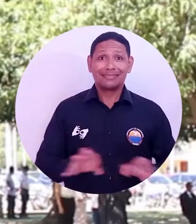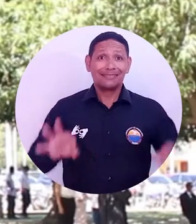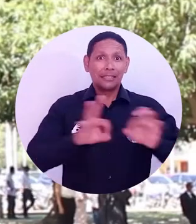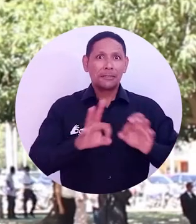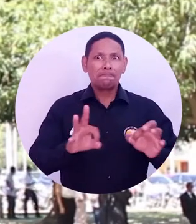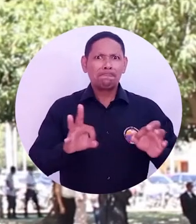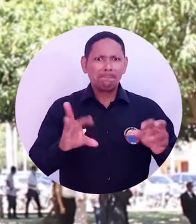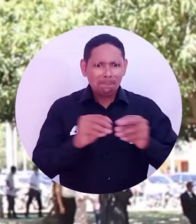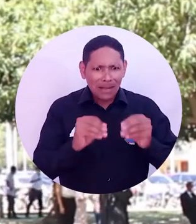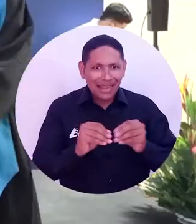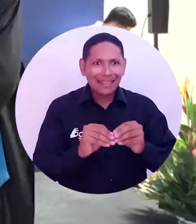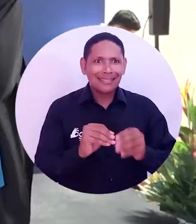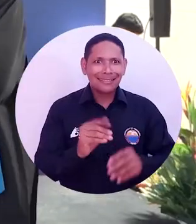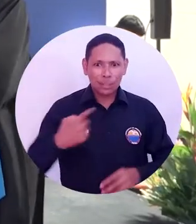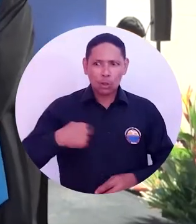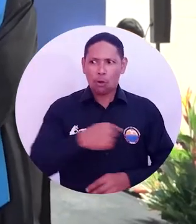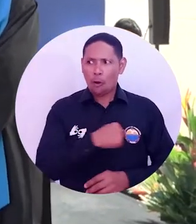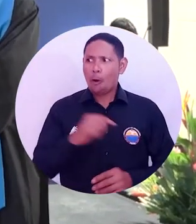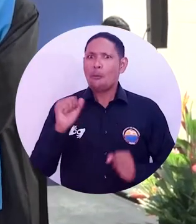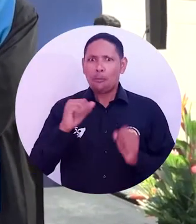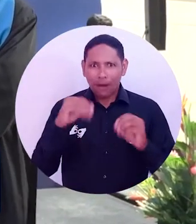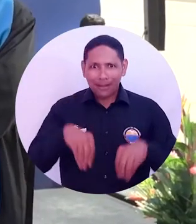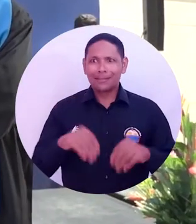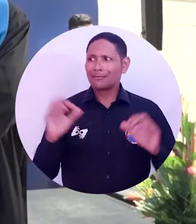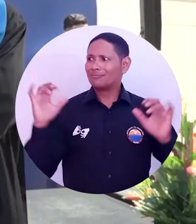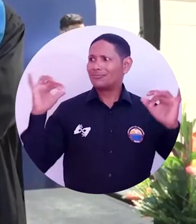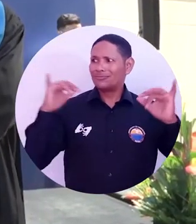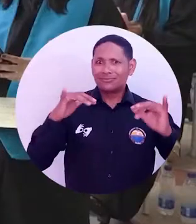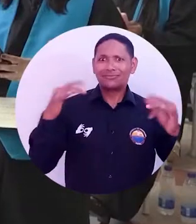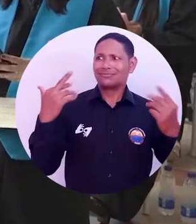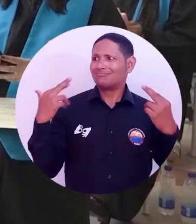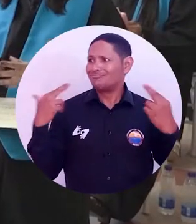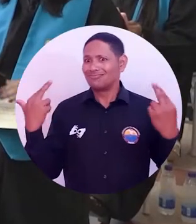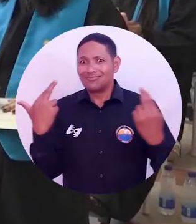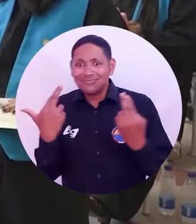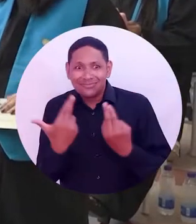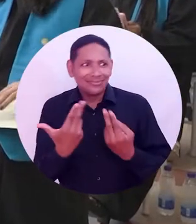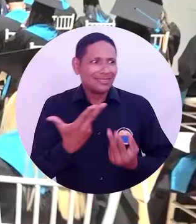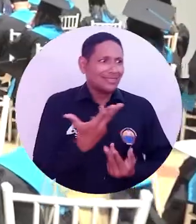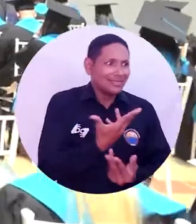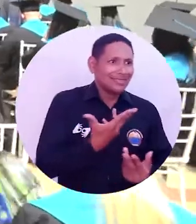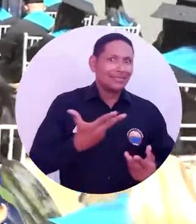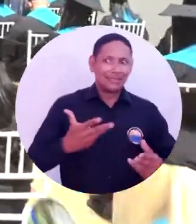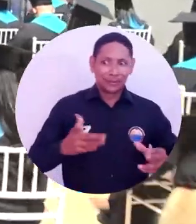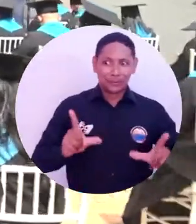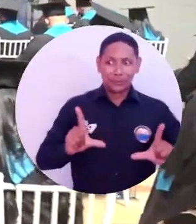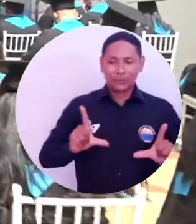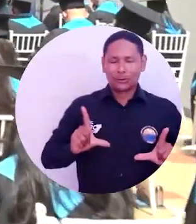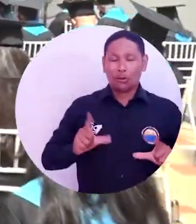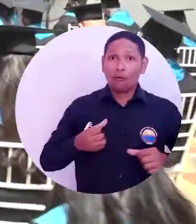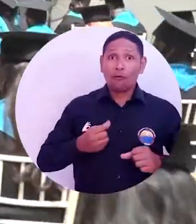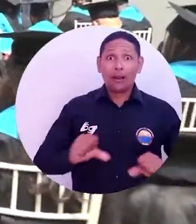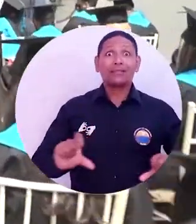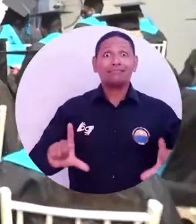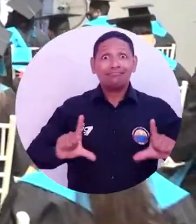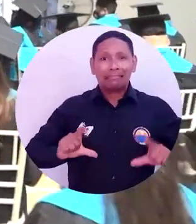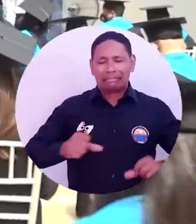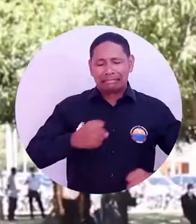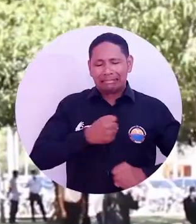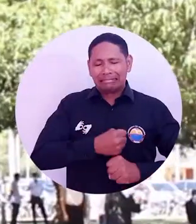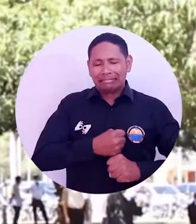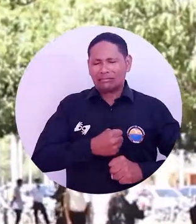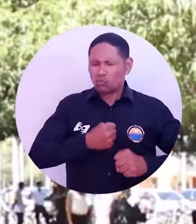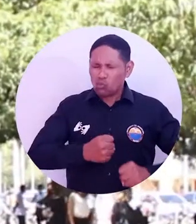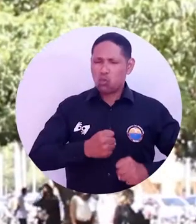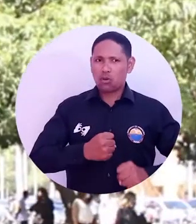que nos da la oportunidad de reunirnos y celebrar un título que es producto de muchos esfuerzos propios